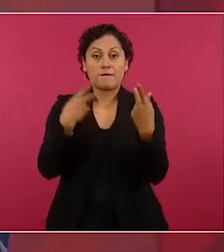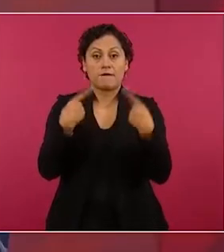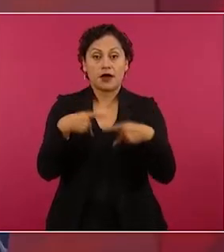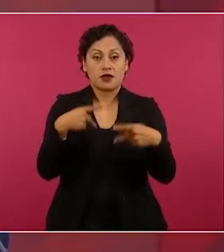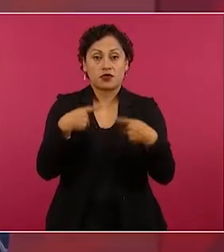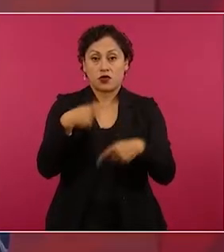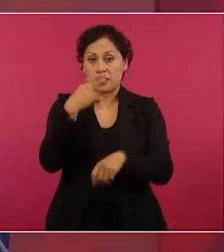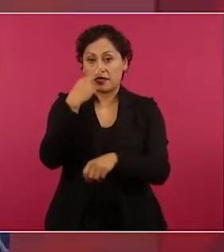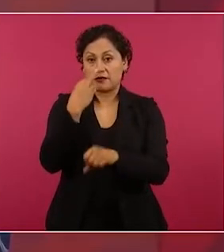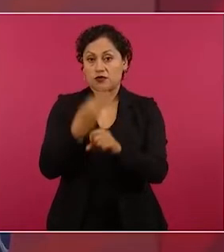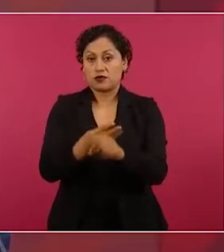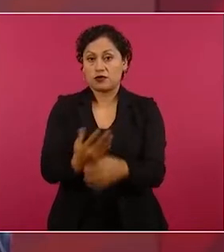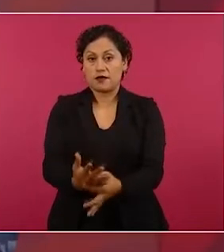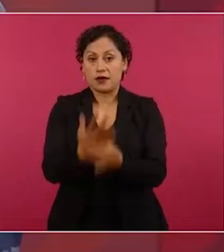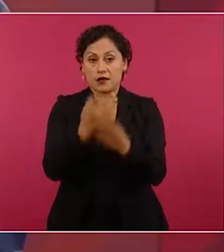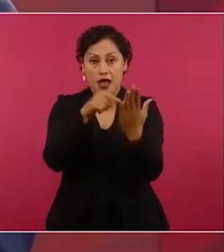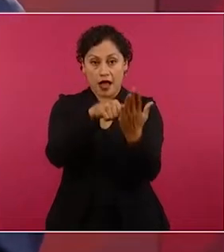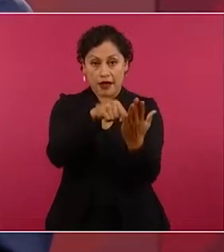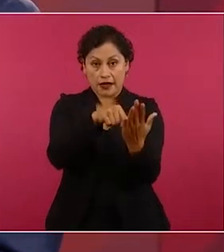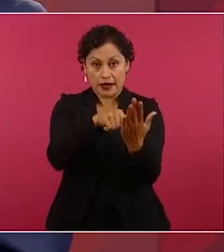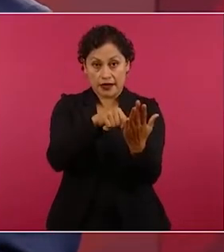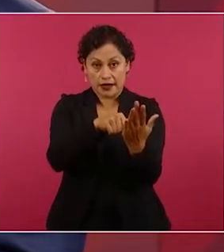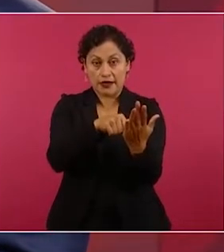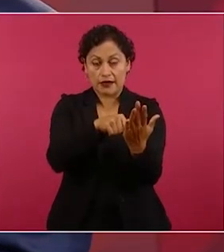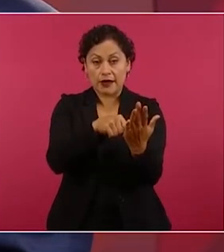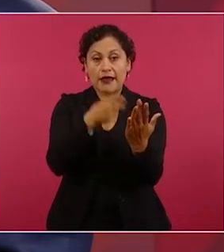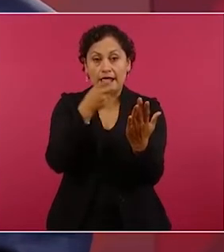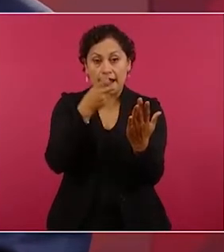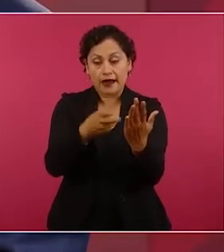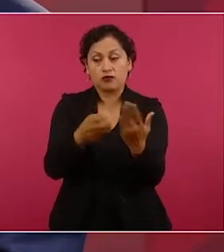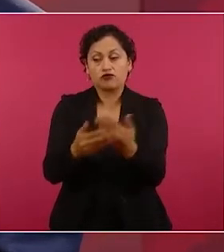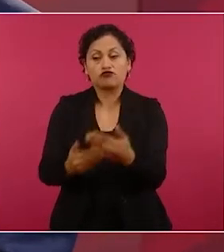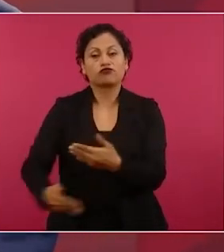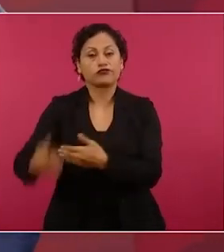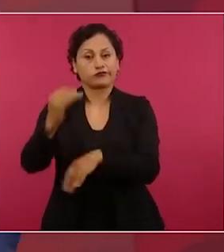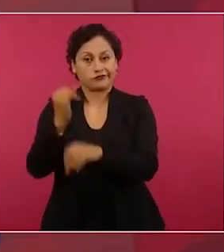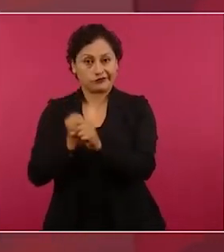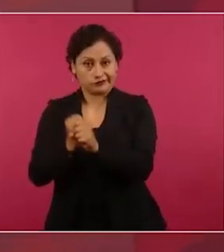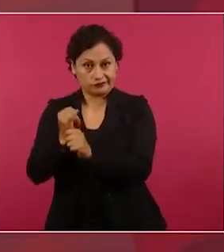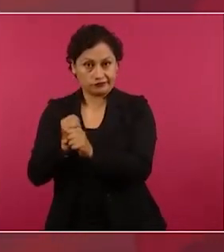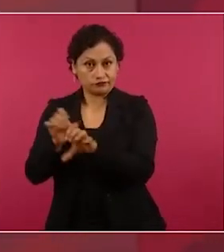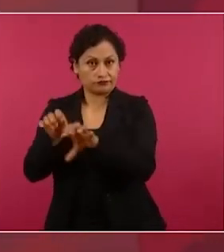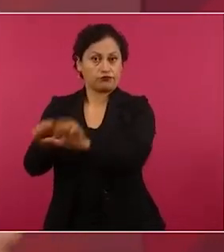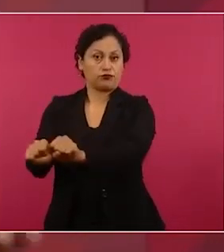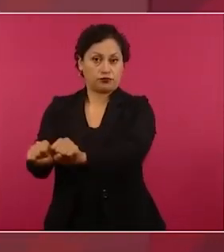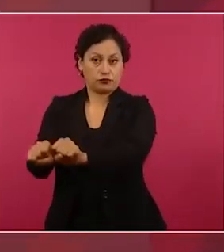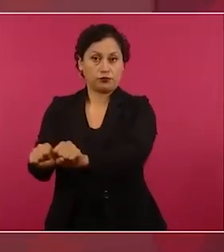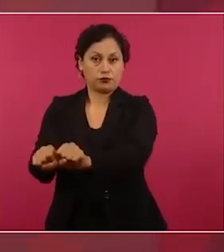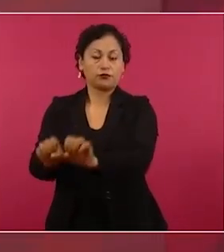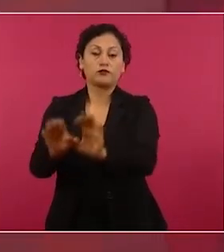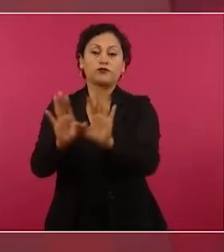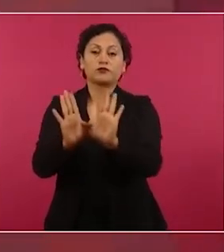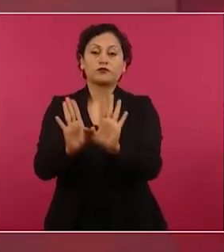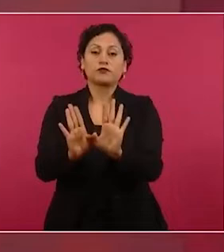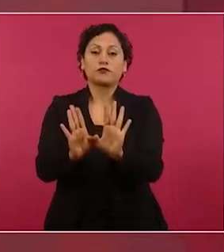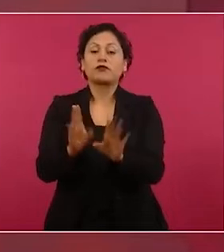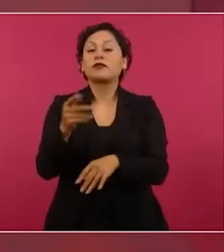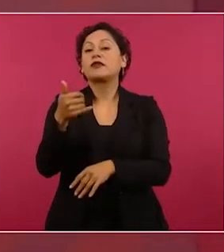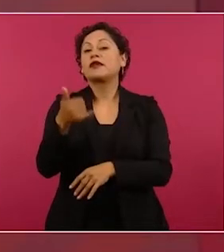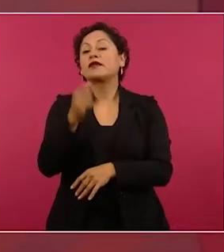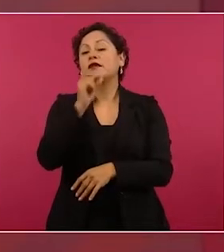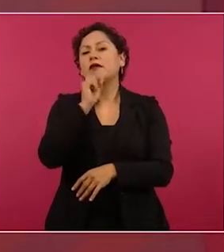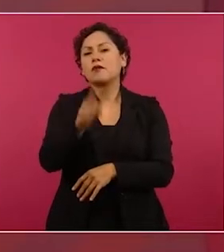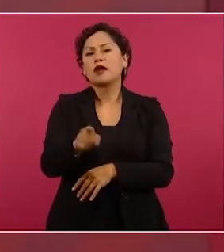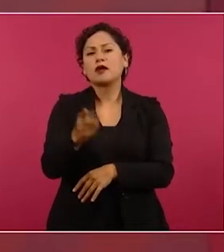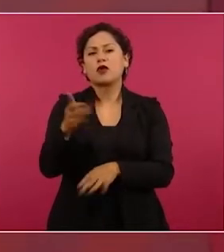Ya no se va a actuar sobre ellas. Y esto no significa que se cierra la investigación.